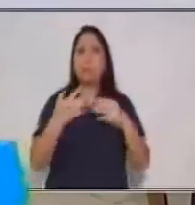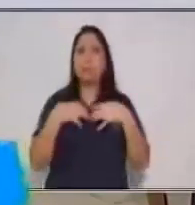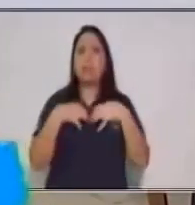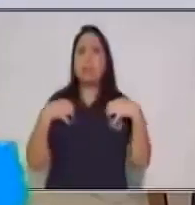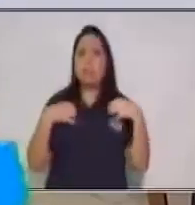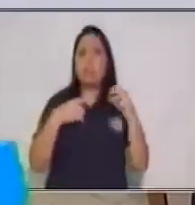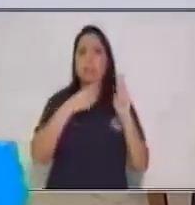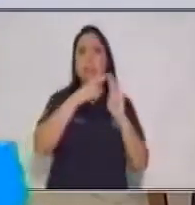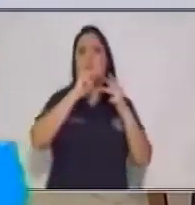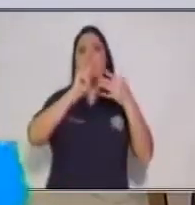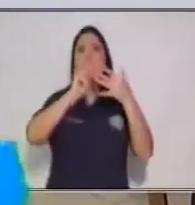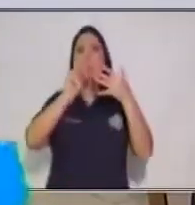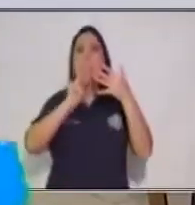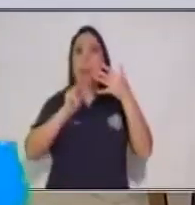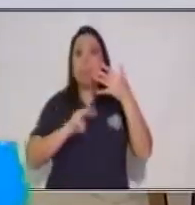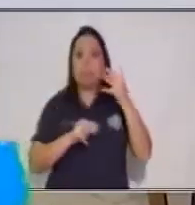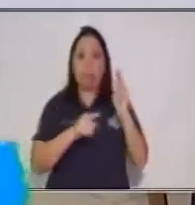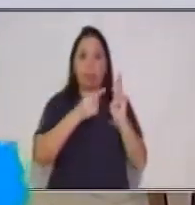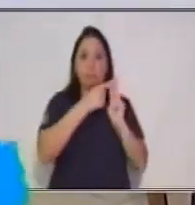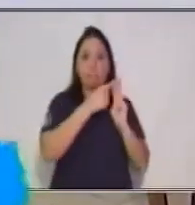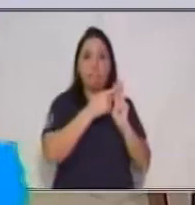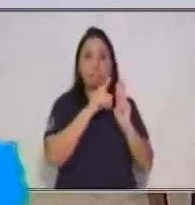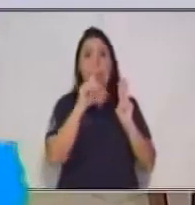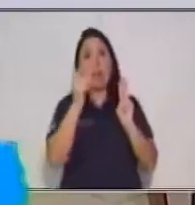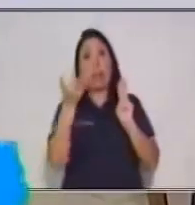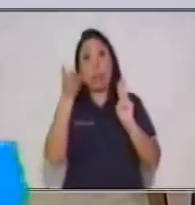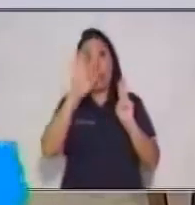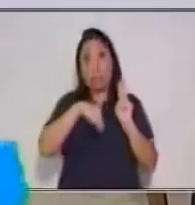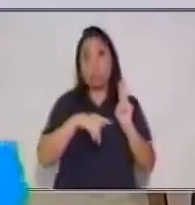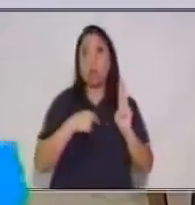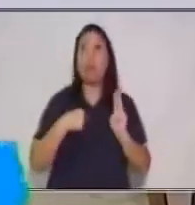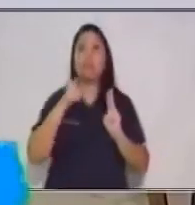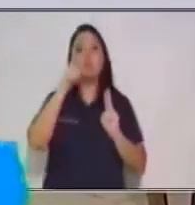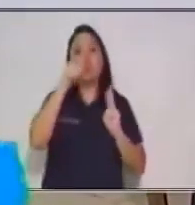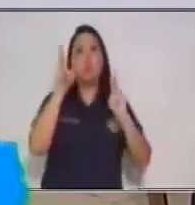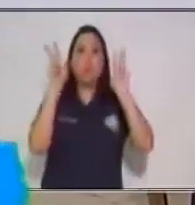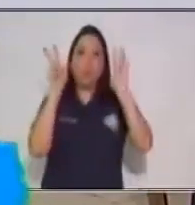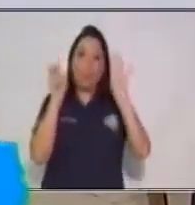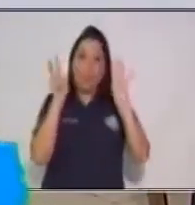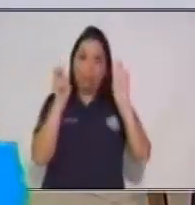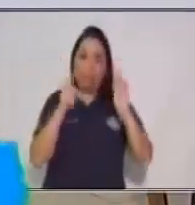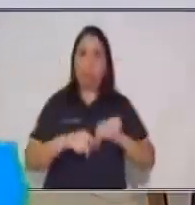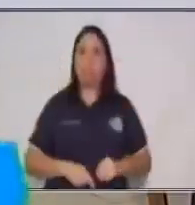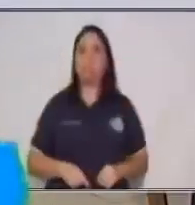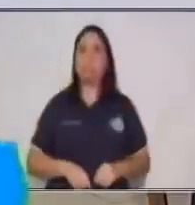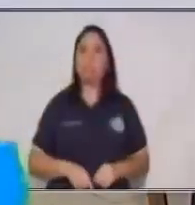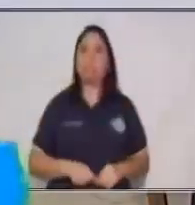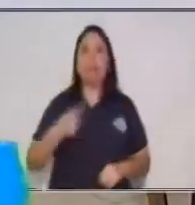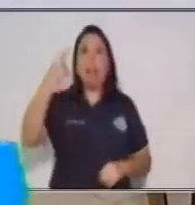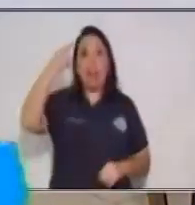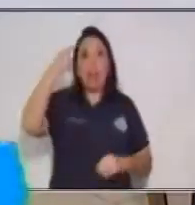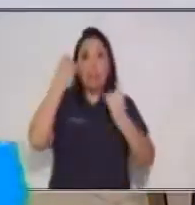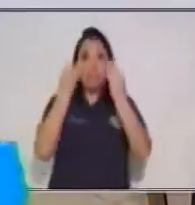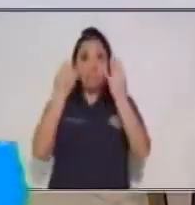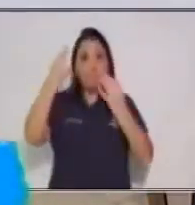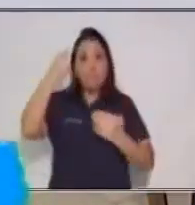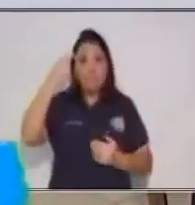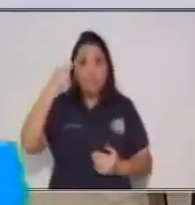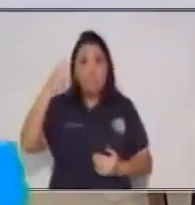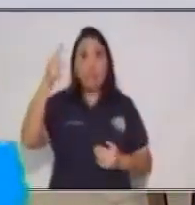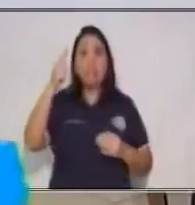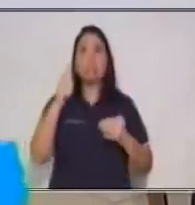Luego de la materia, ya tú estableces el tema. Entonces tenemos fecha, materia y tema.